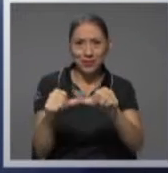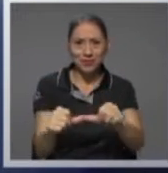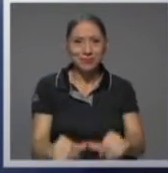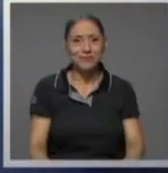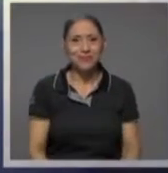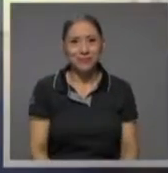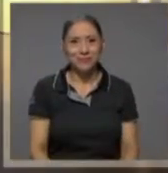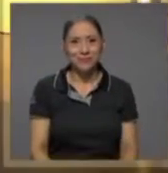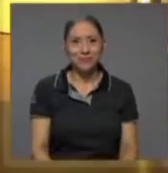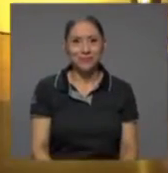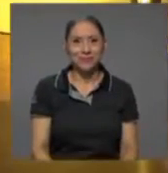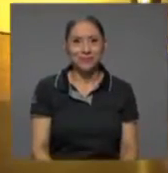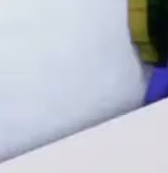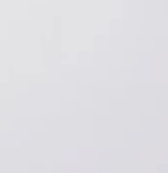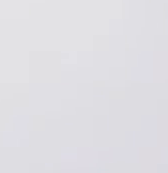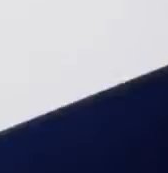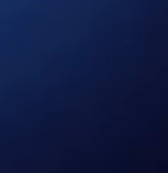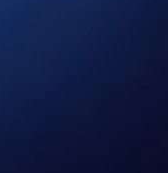Eso haremos.